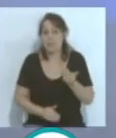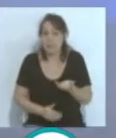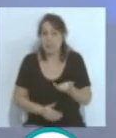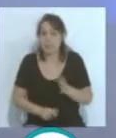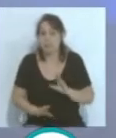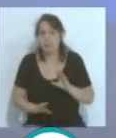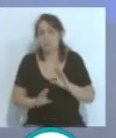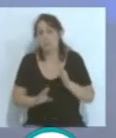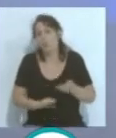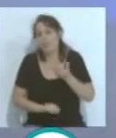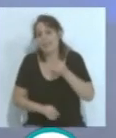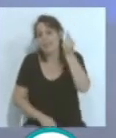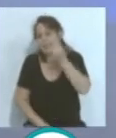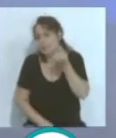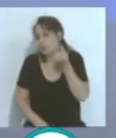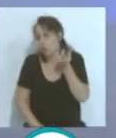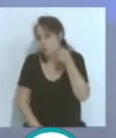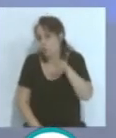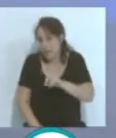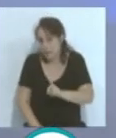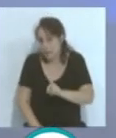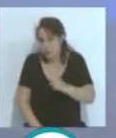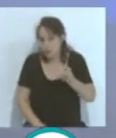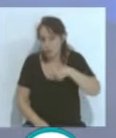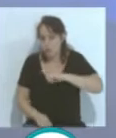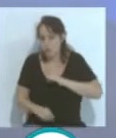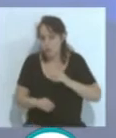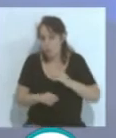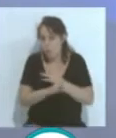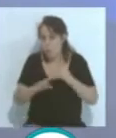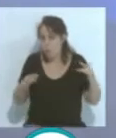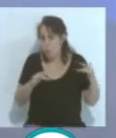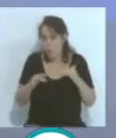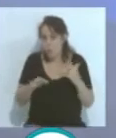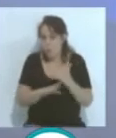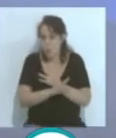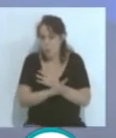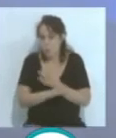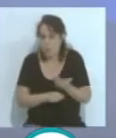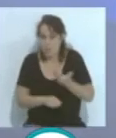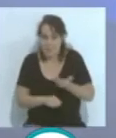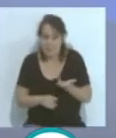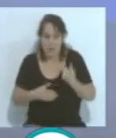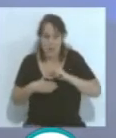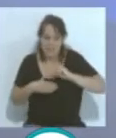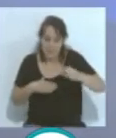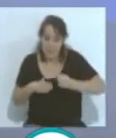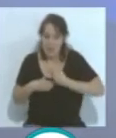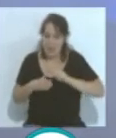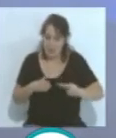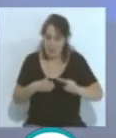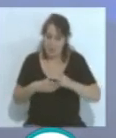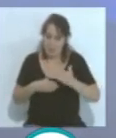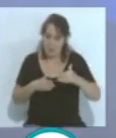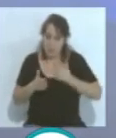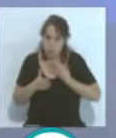importante no era el diseño. Cuando nosotros jugamos lo importante es que fuera transpirable, que fuera cómoda, ahora no, ahora